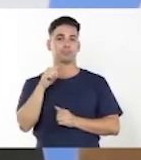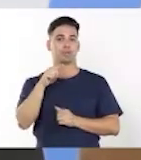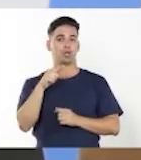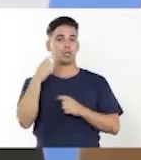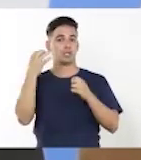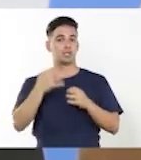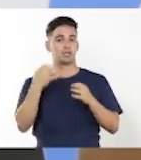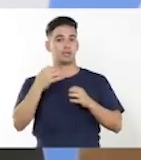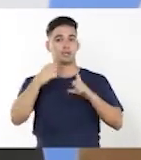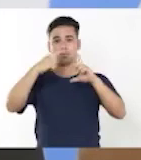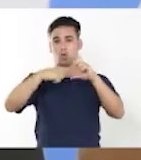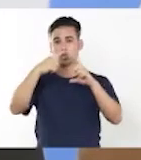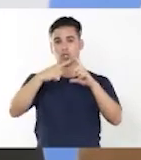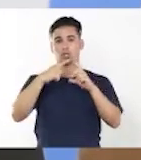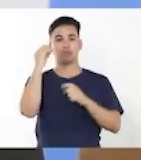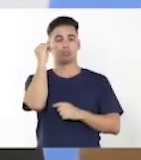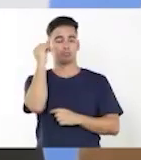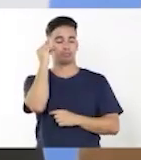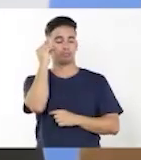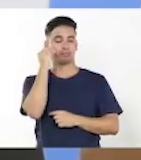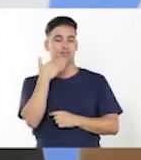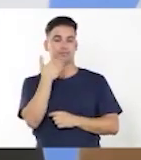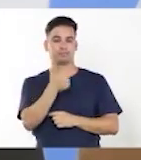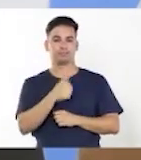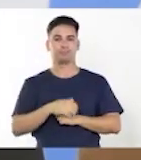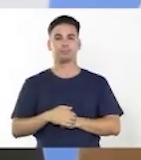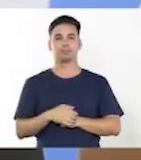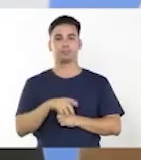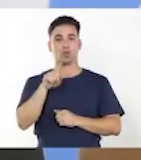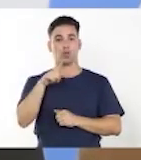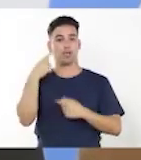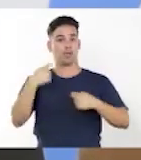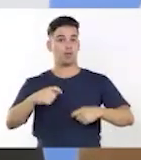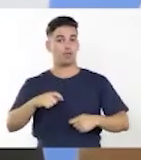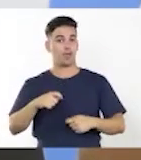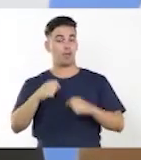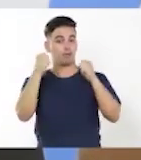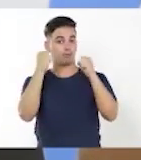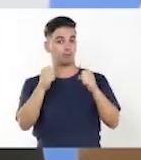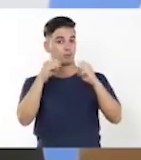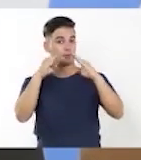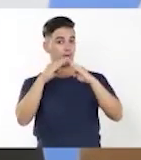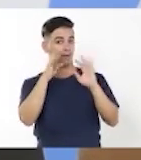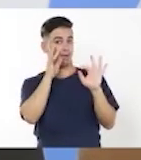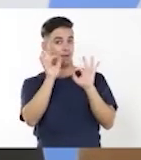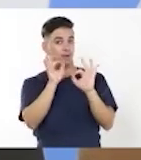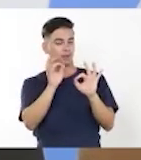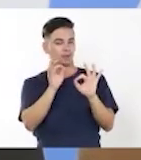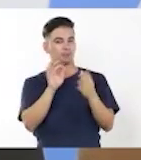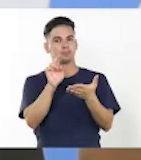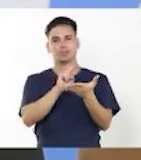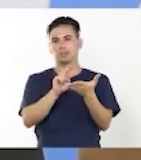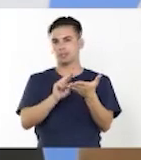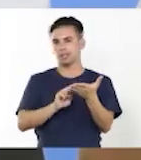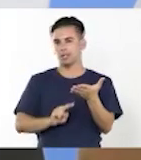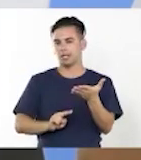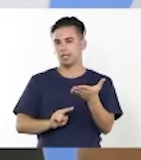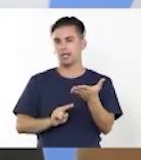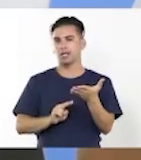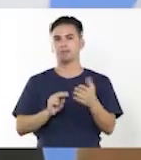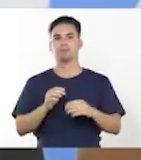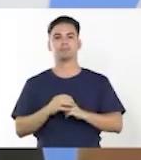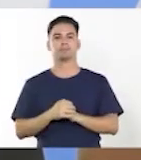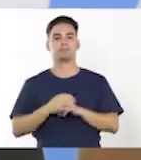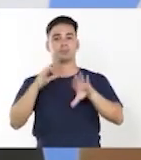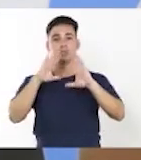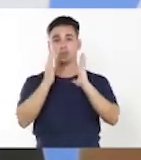consolidan este aprendizaje. Mantenerse en casa. Deben leer, deben ser